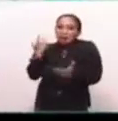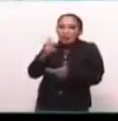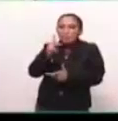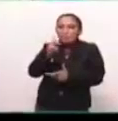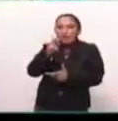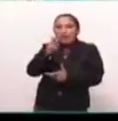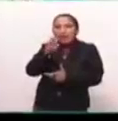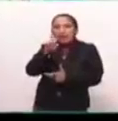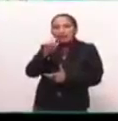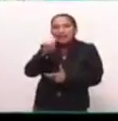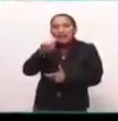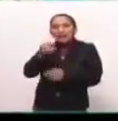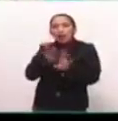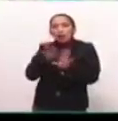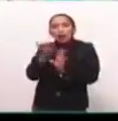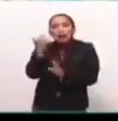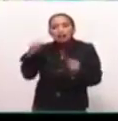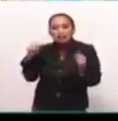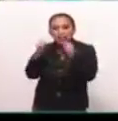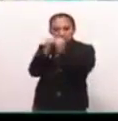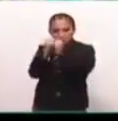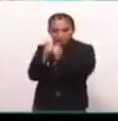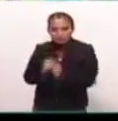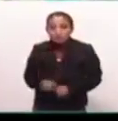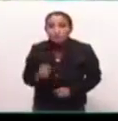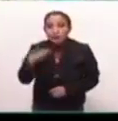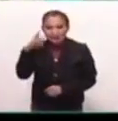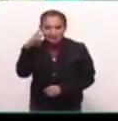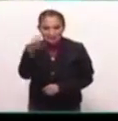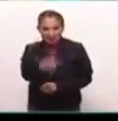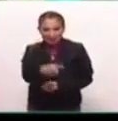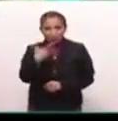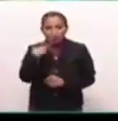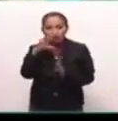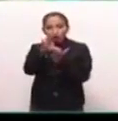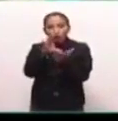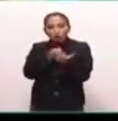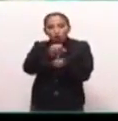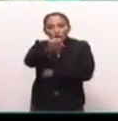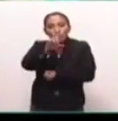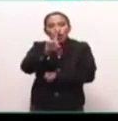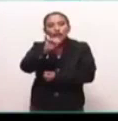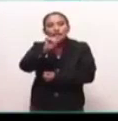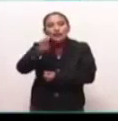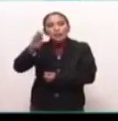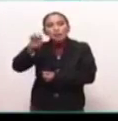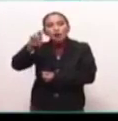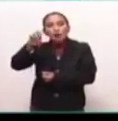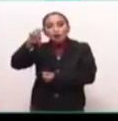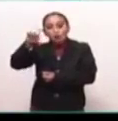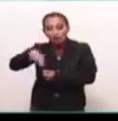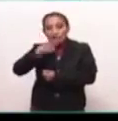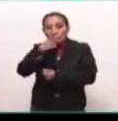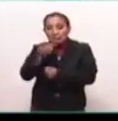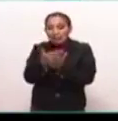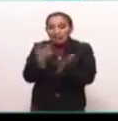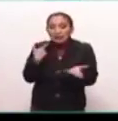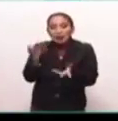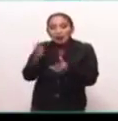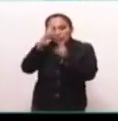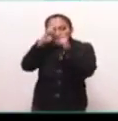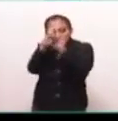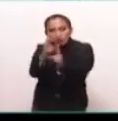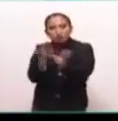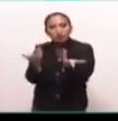Negrete que hace sobre cómo puede ser el templo. Y ahí estamos viendo el códice borbónico que habla de la ceremonia que se hace. Y estas